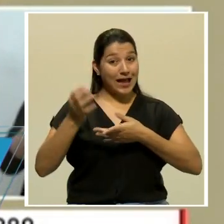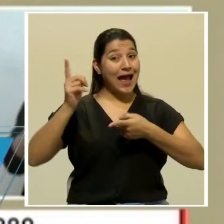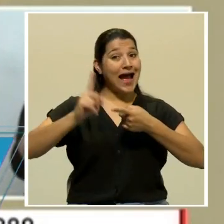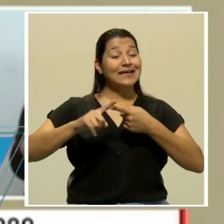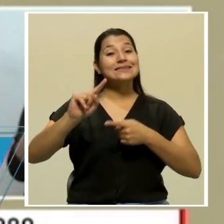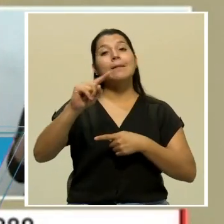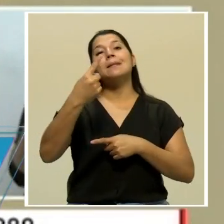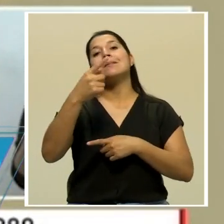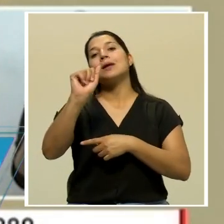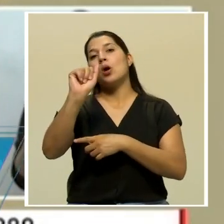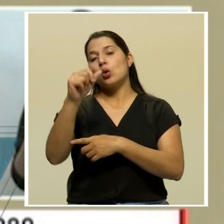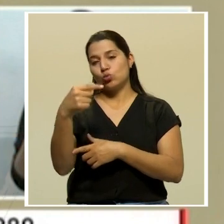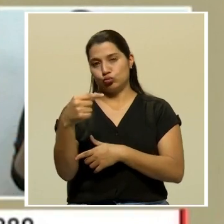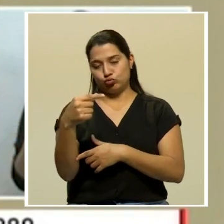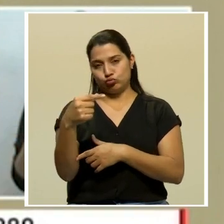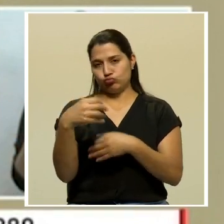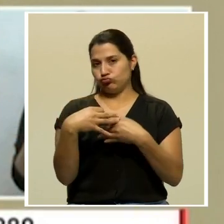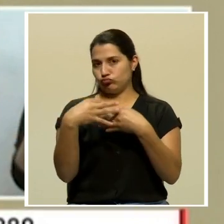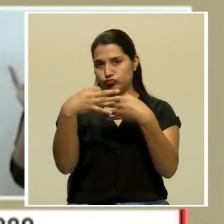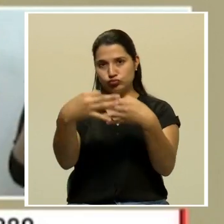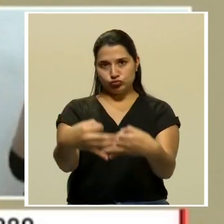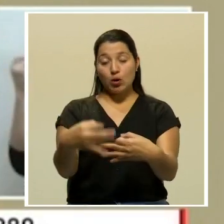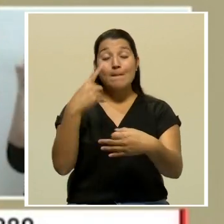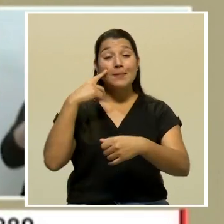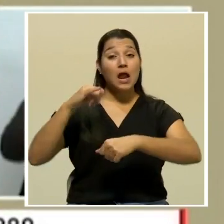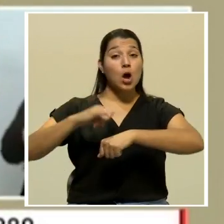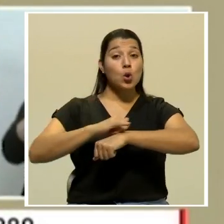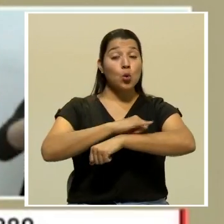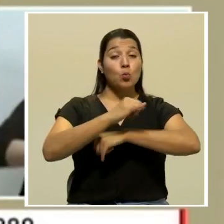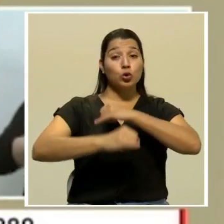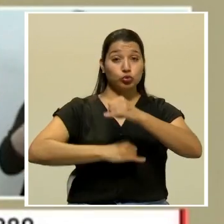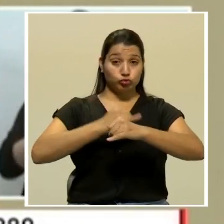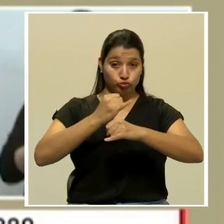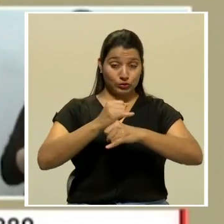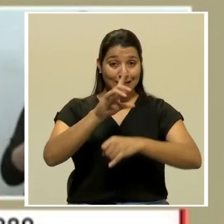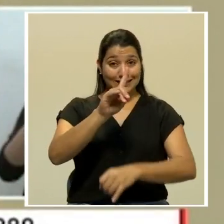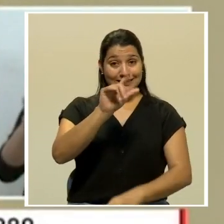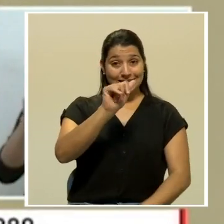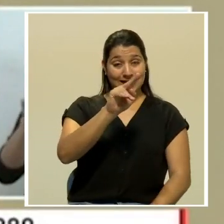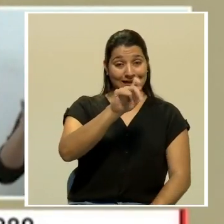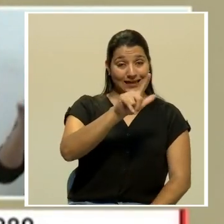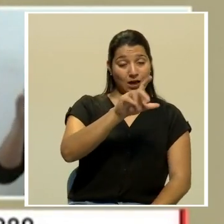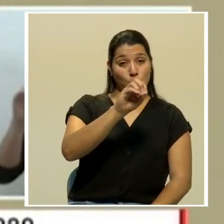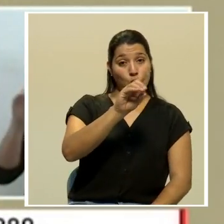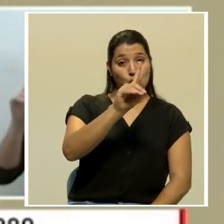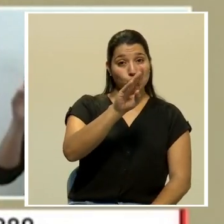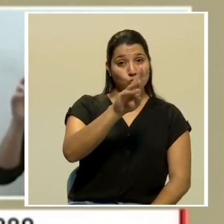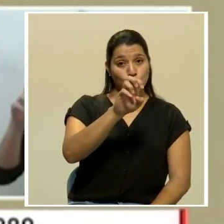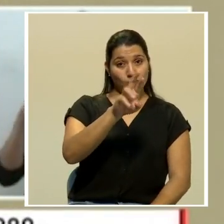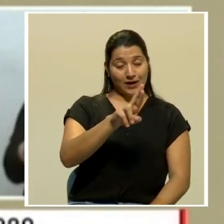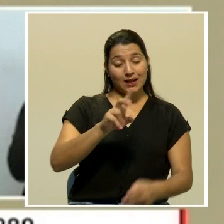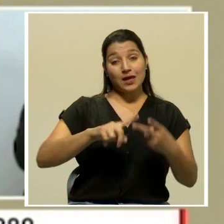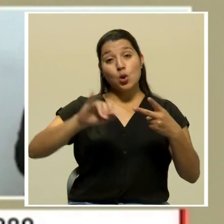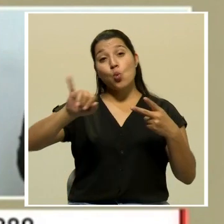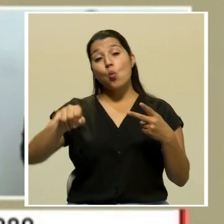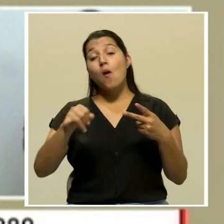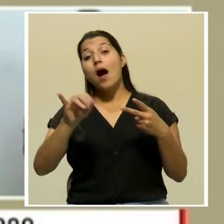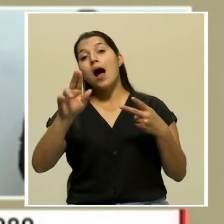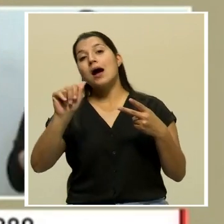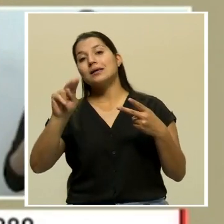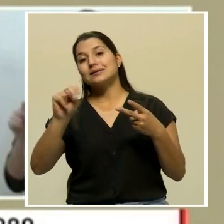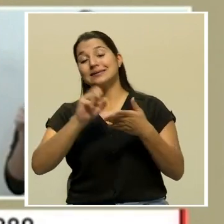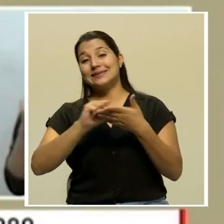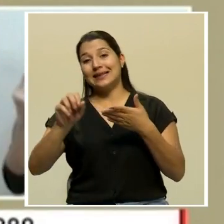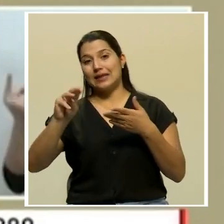agosto. Se va a hacer para los aeropuertos internacionales, tanto para el Daniel Oduber como para el Juan Santa María, y que solamente